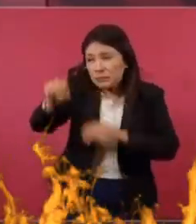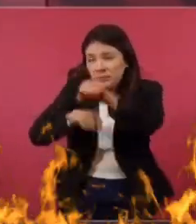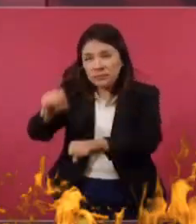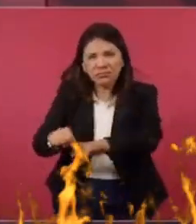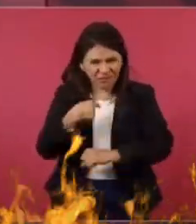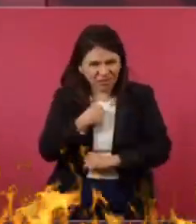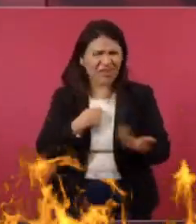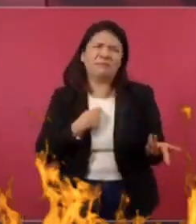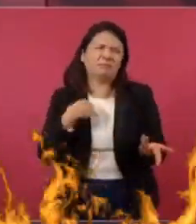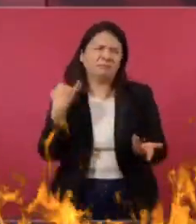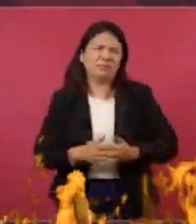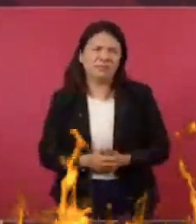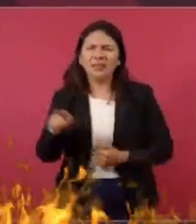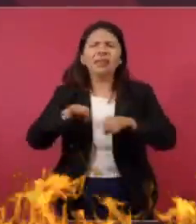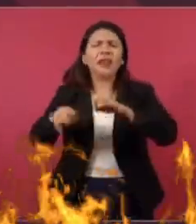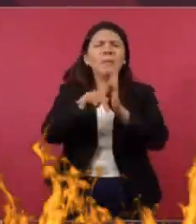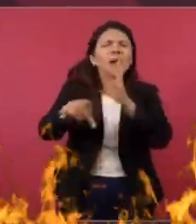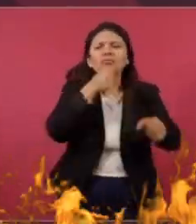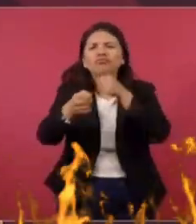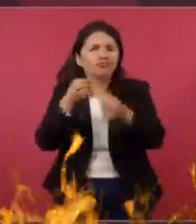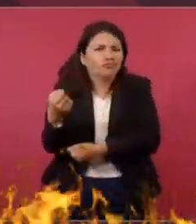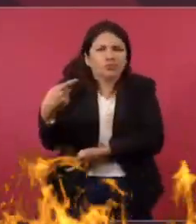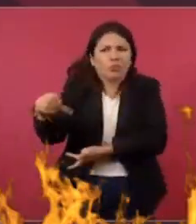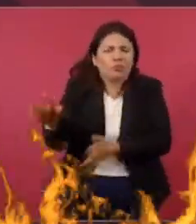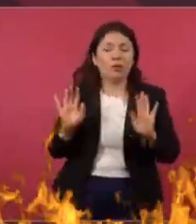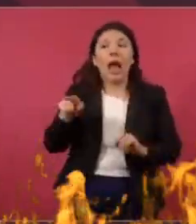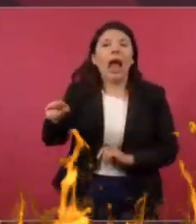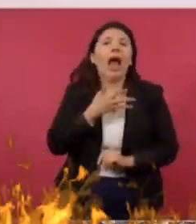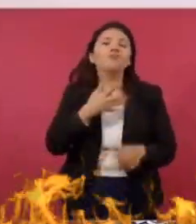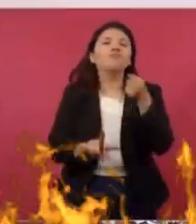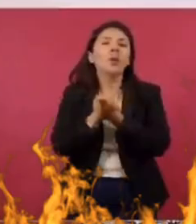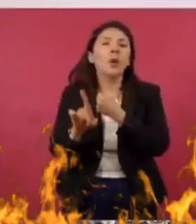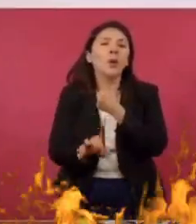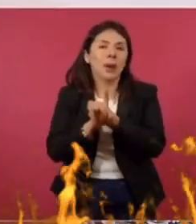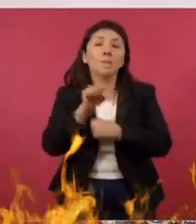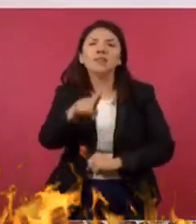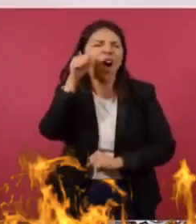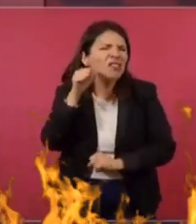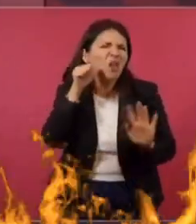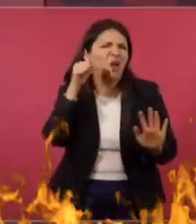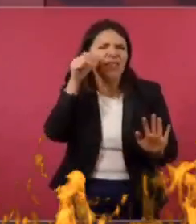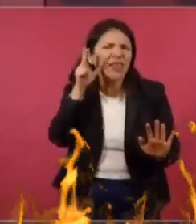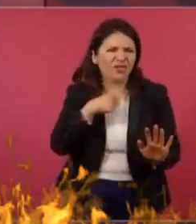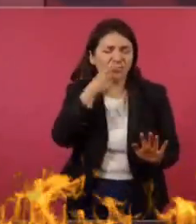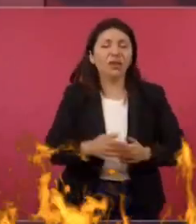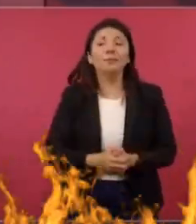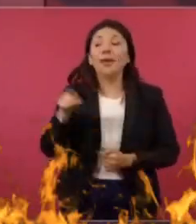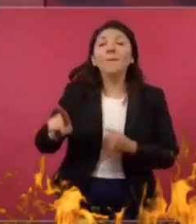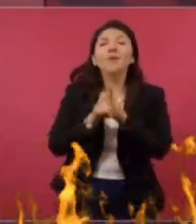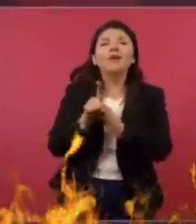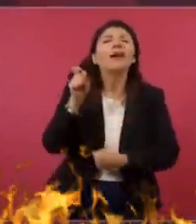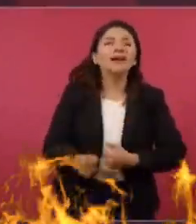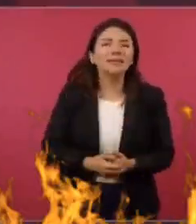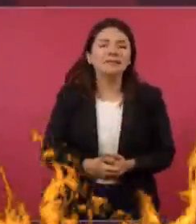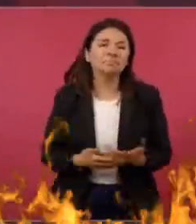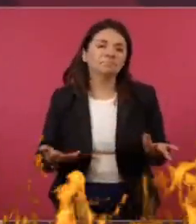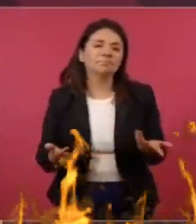a un periodista? Su problema, lo dije ayer antier, es que perdió